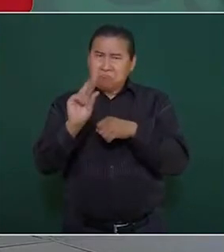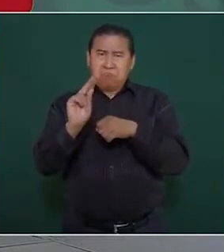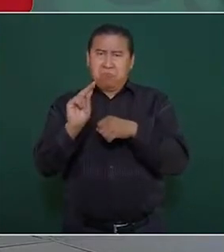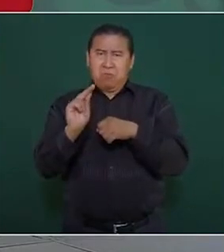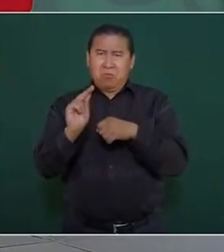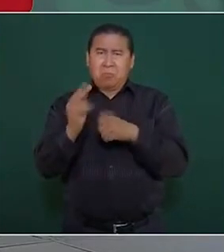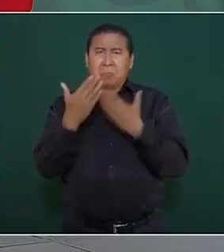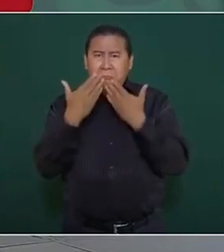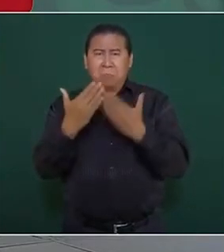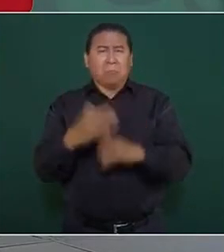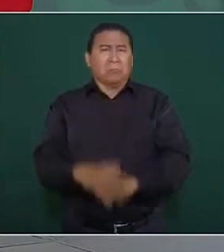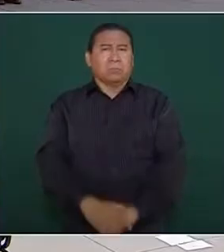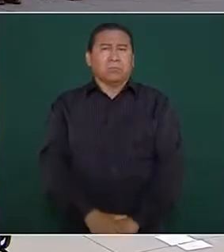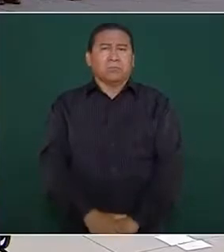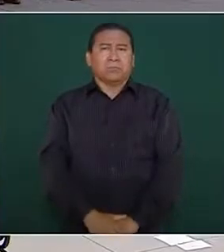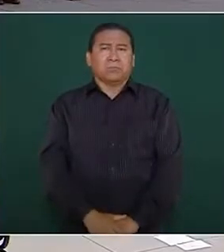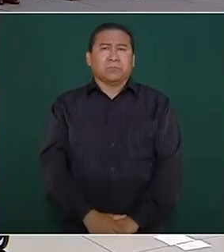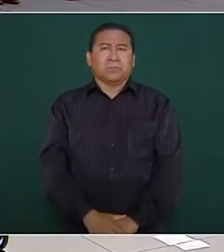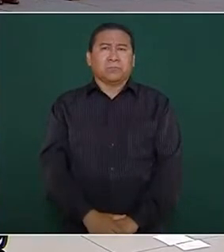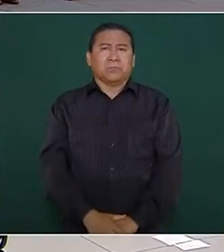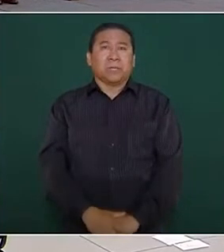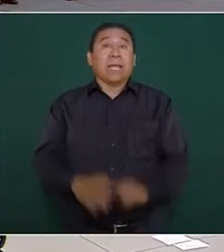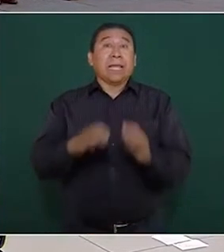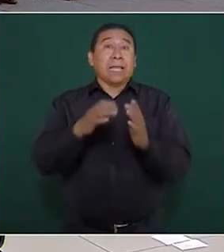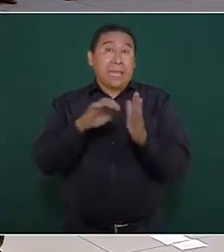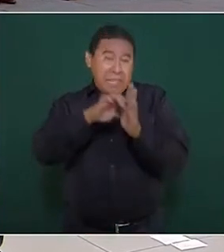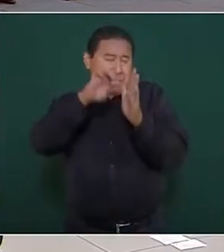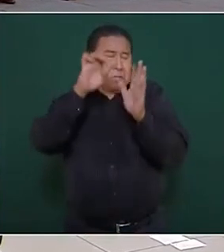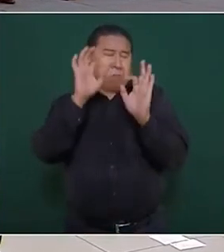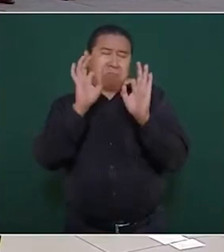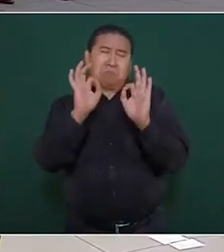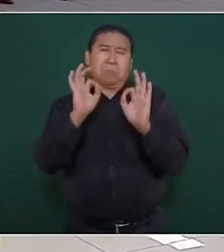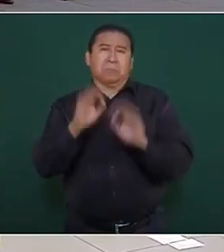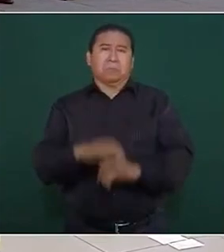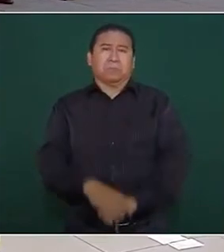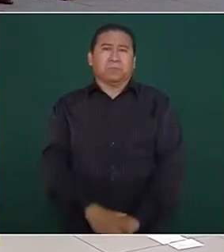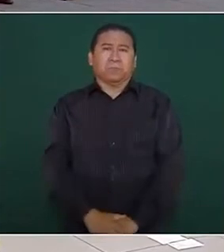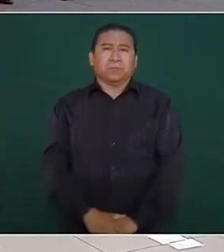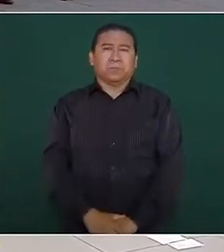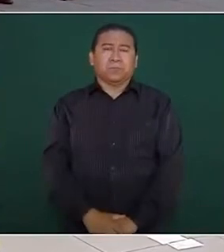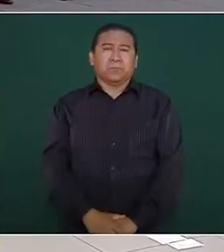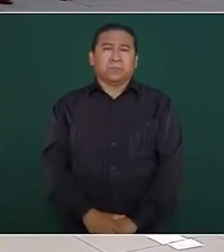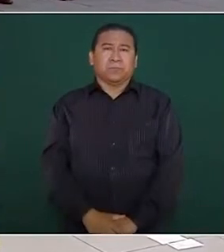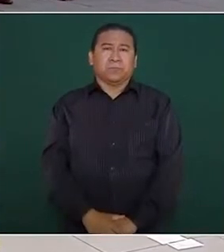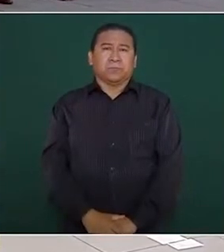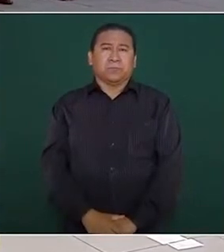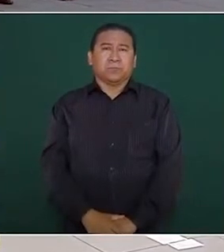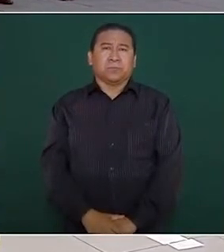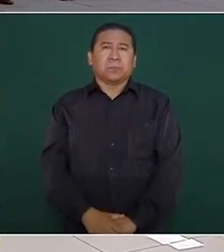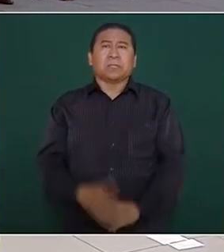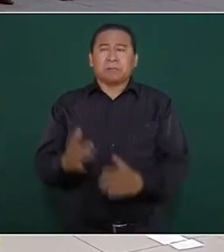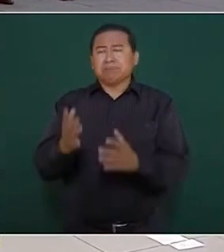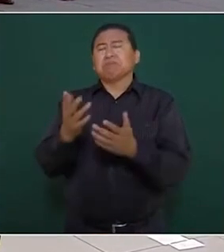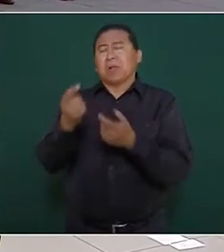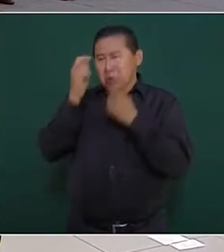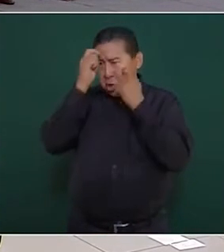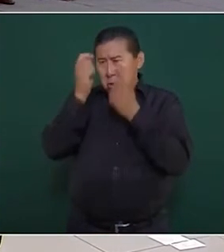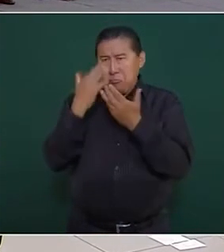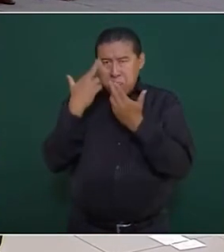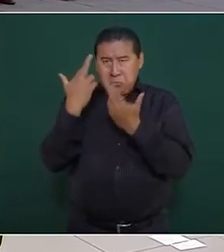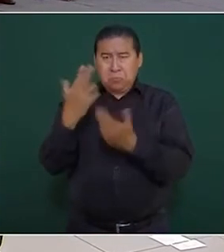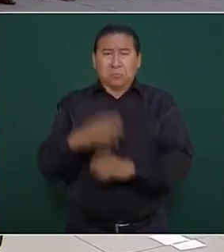ejemplar, que no voy a dejar de reconocerles,